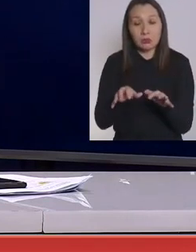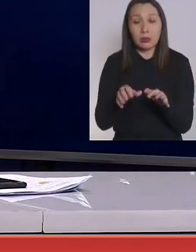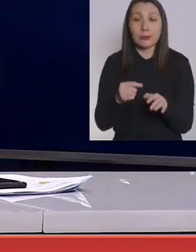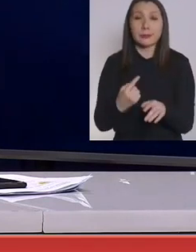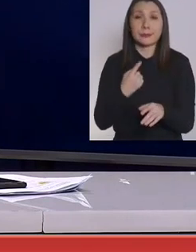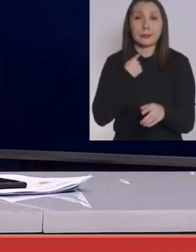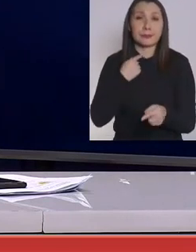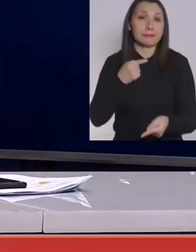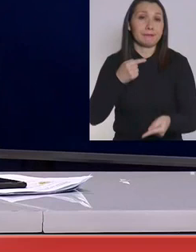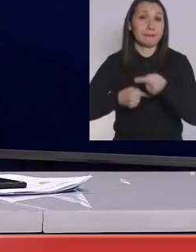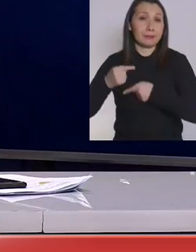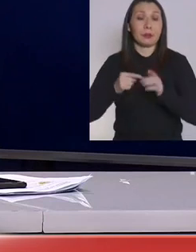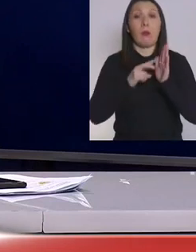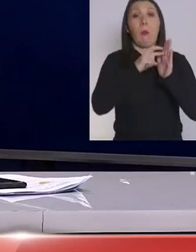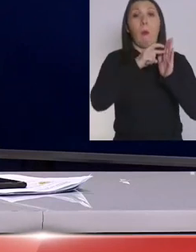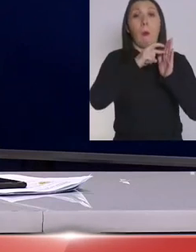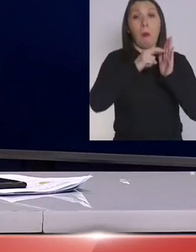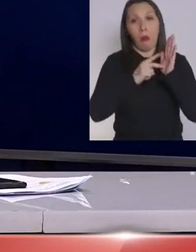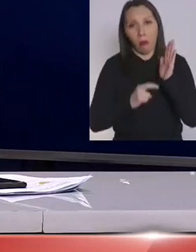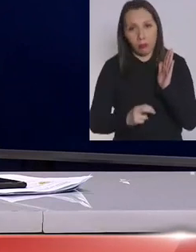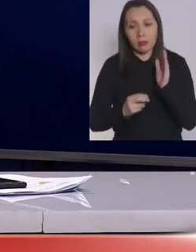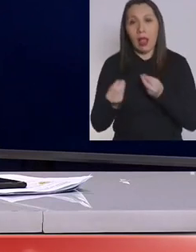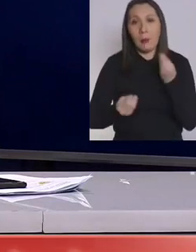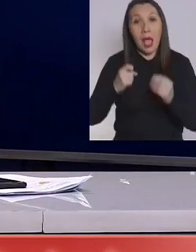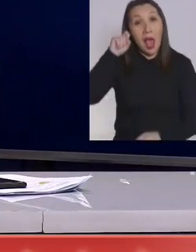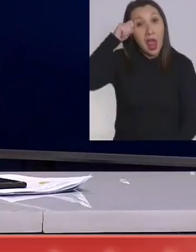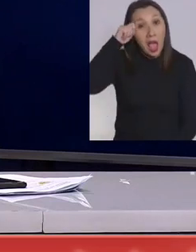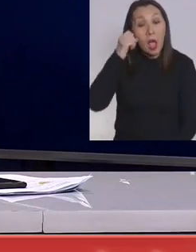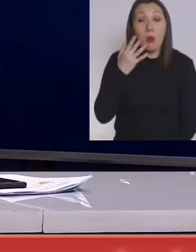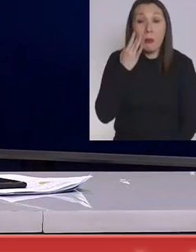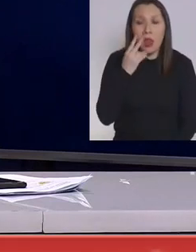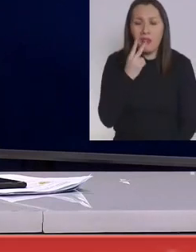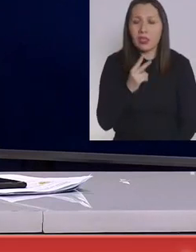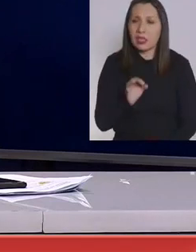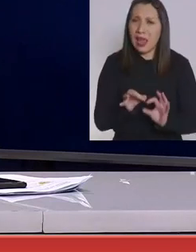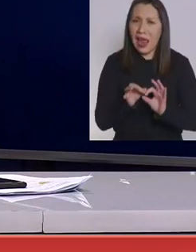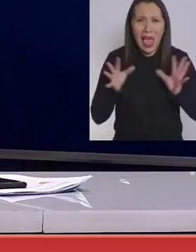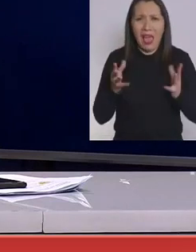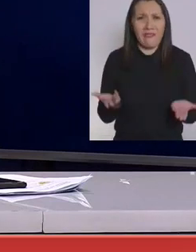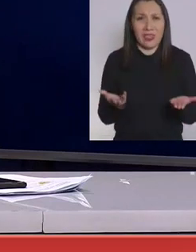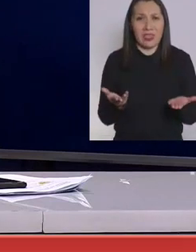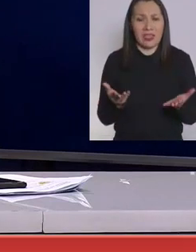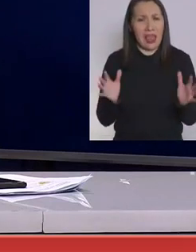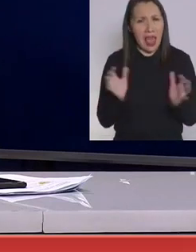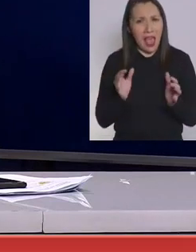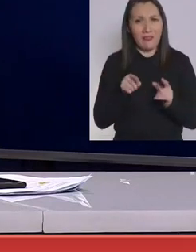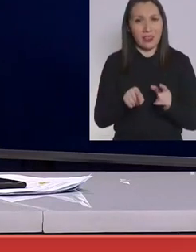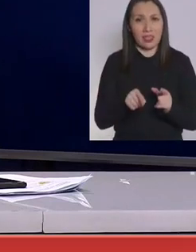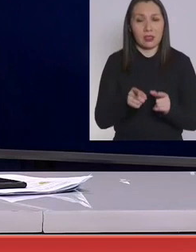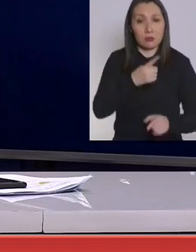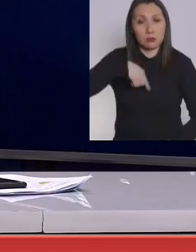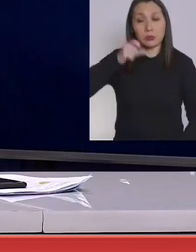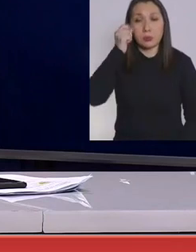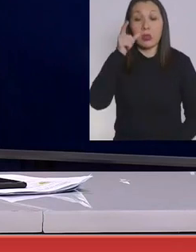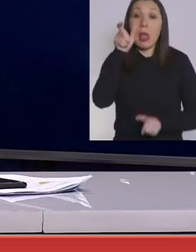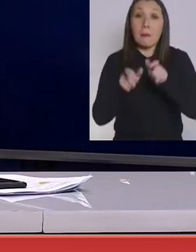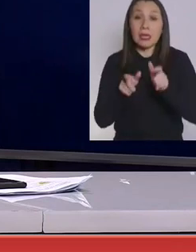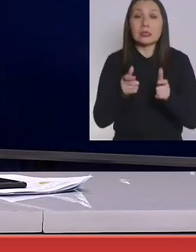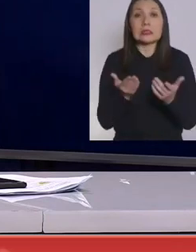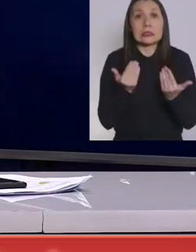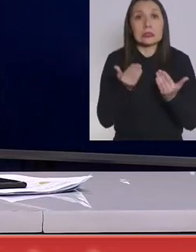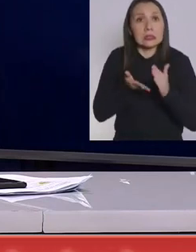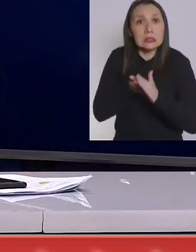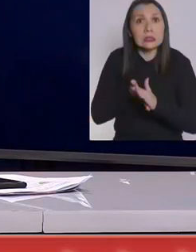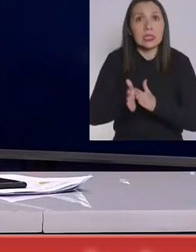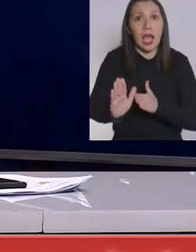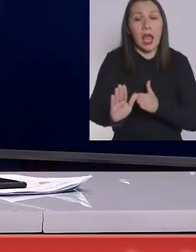retroceder. Lo que sucedió ayer en Rancagua y en Melipilla es algo grave. Nosotros entendemos que las personas tengan